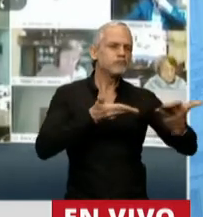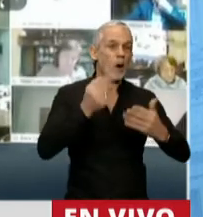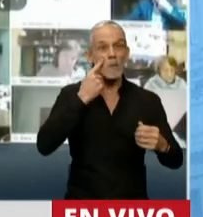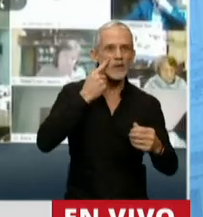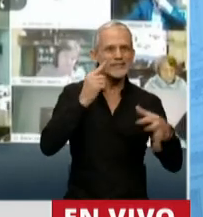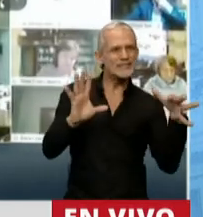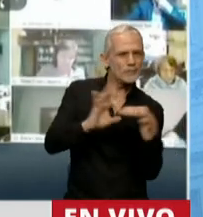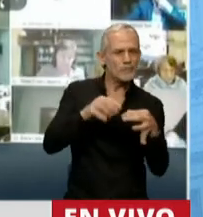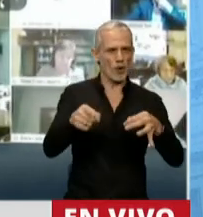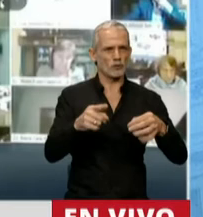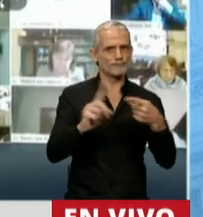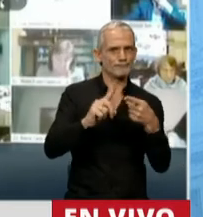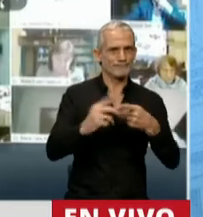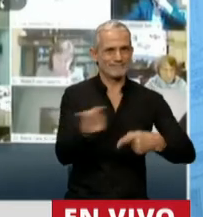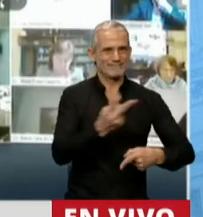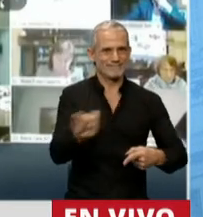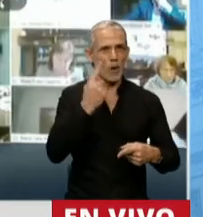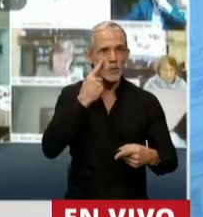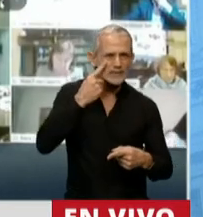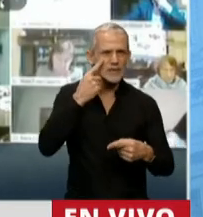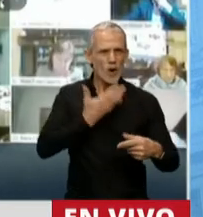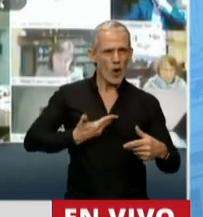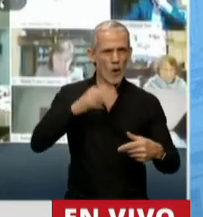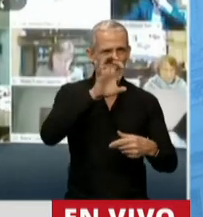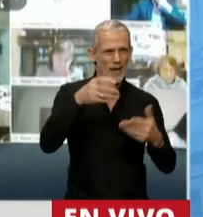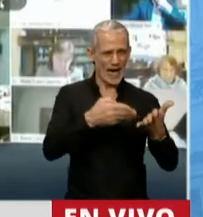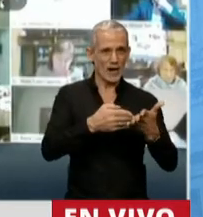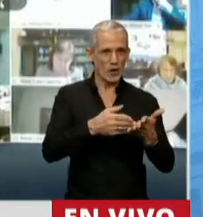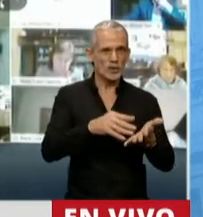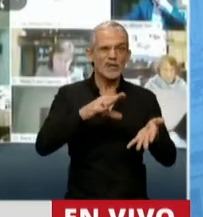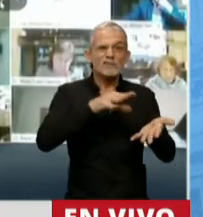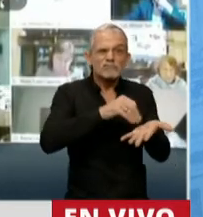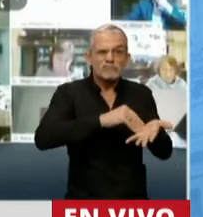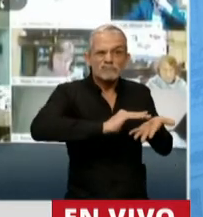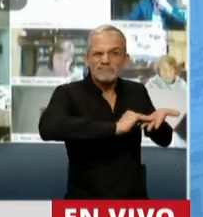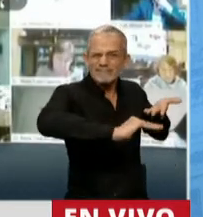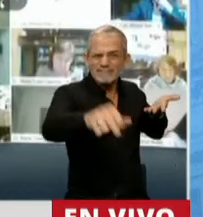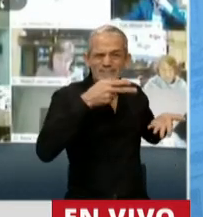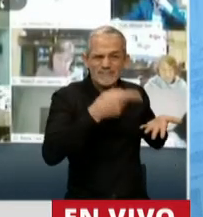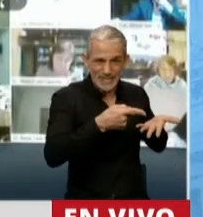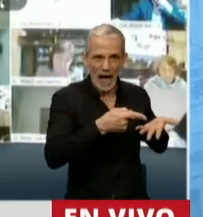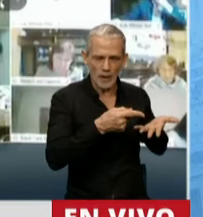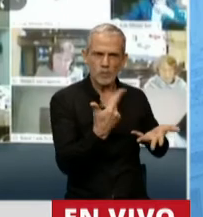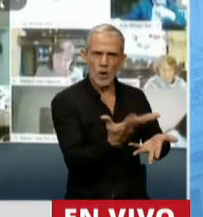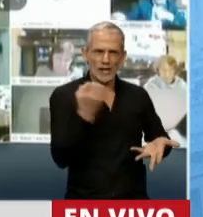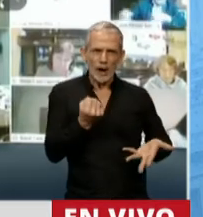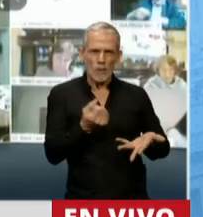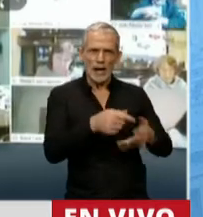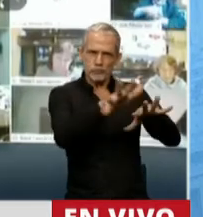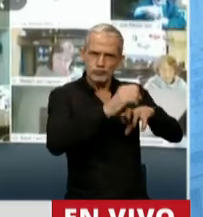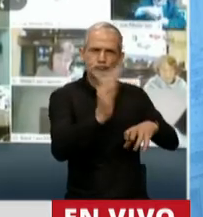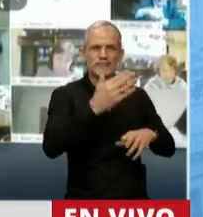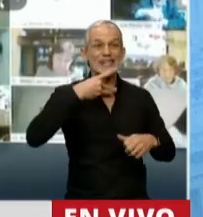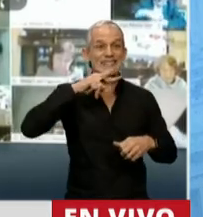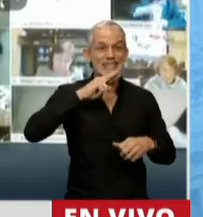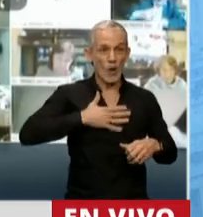municipios, con fuerte impacto y recuperación de hectáreas indispensables para el desarrollo de nuestra provincia. Desde San